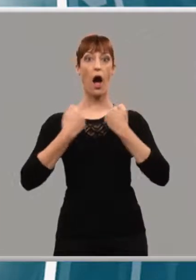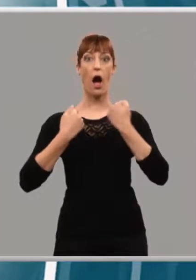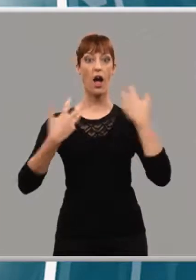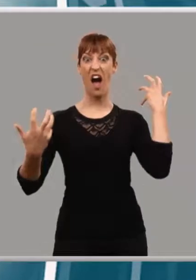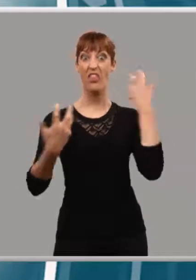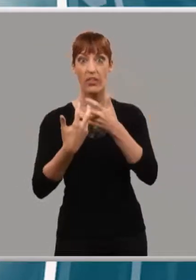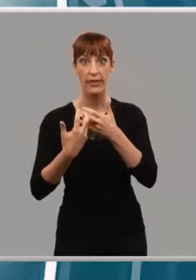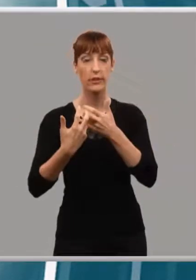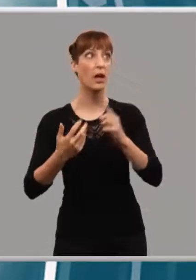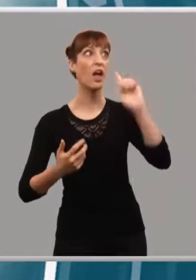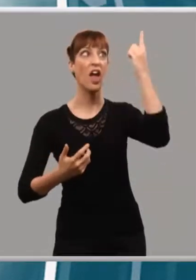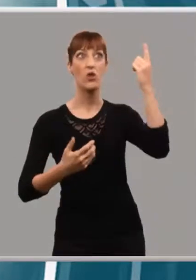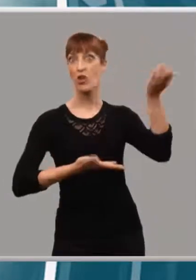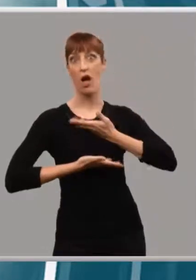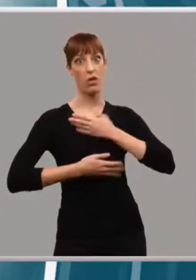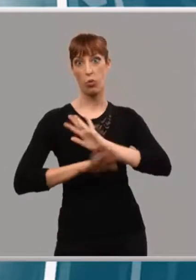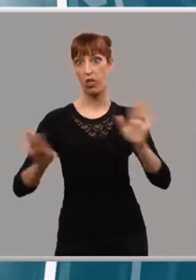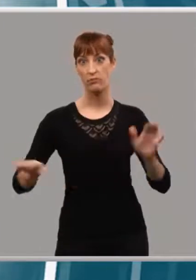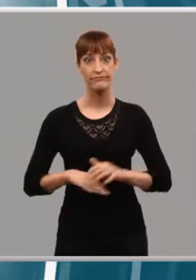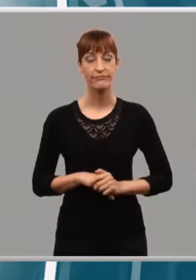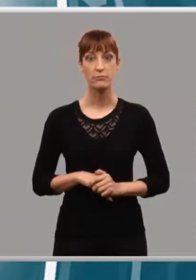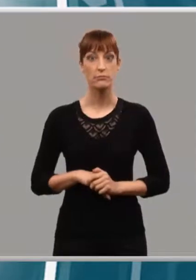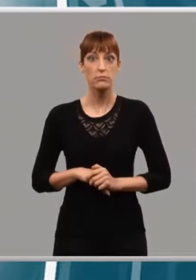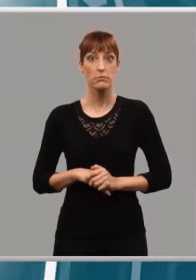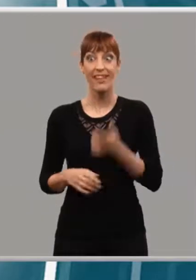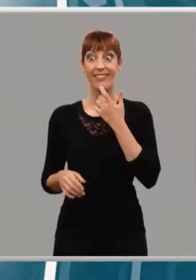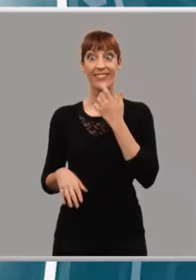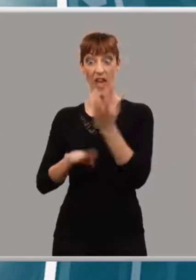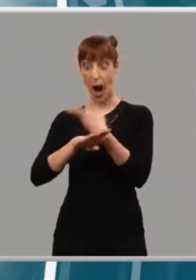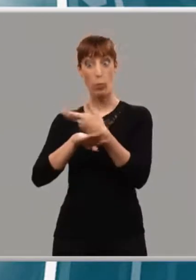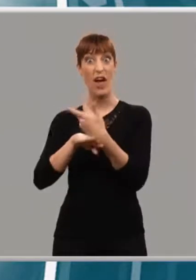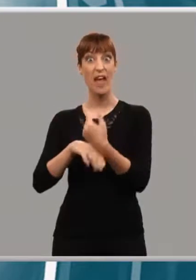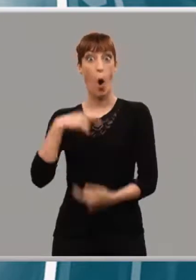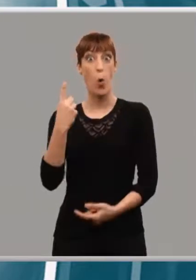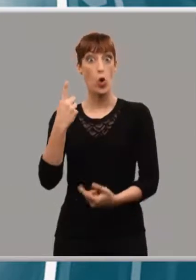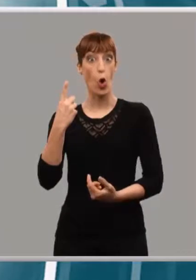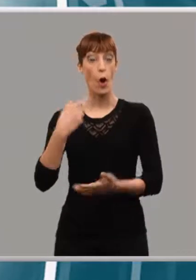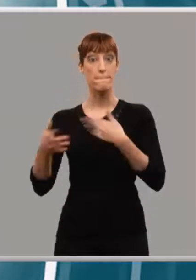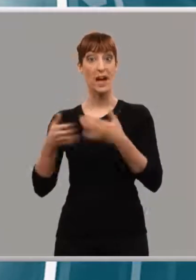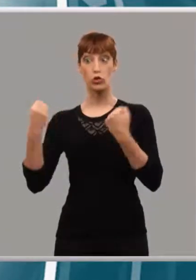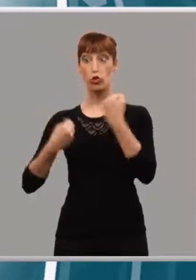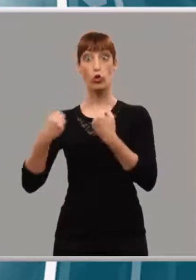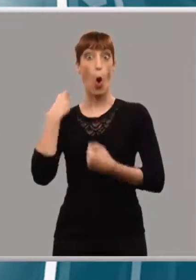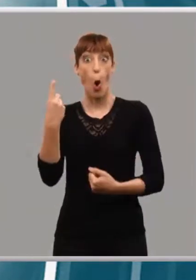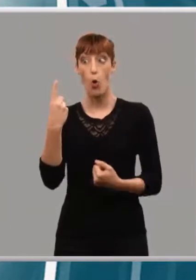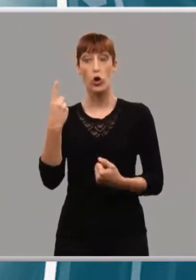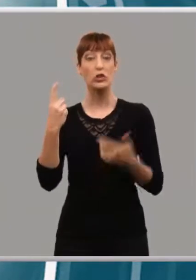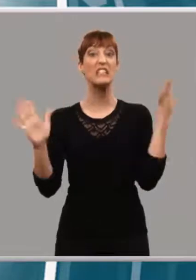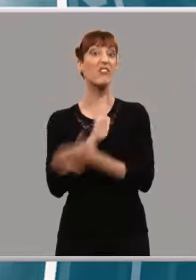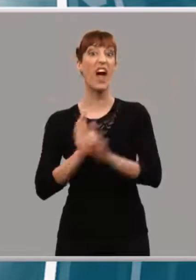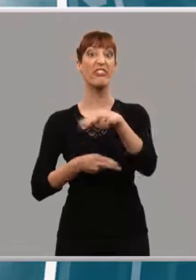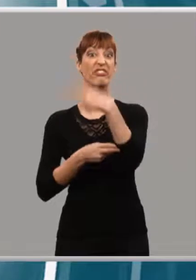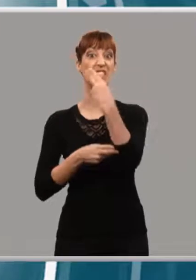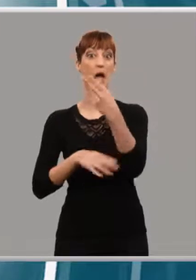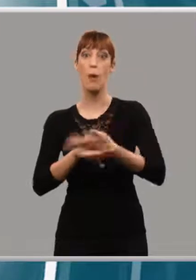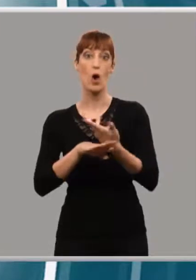le coja confesado. Uno solo, cero, como si no estaría. Hay una cosa muy clara, una ambulancia con un conductor solo no es una ambulancia, es un taxi. Exigen